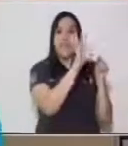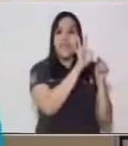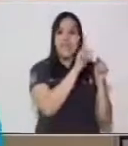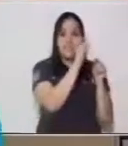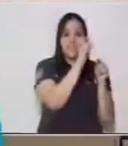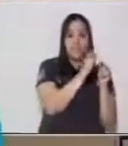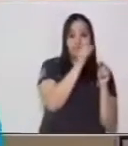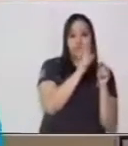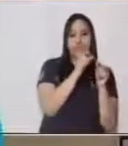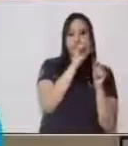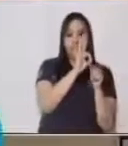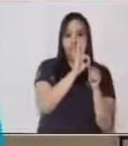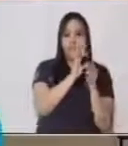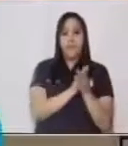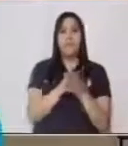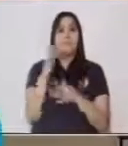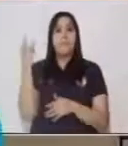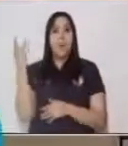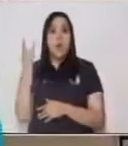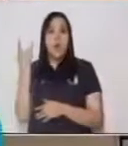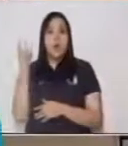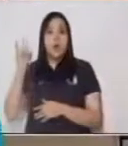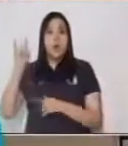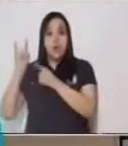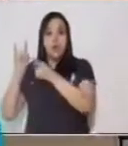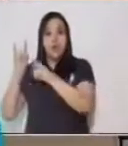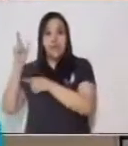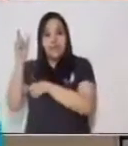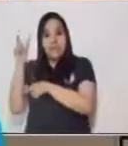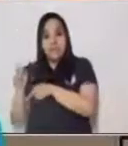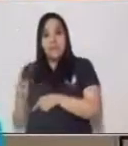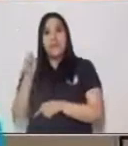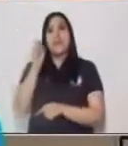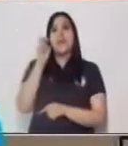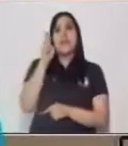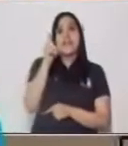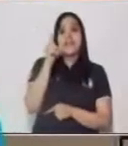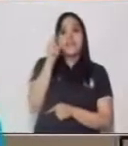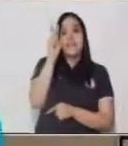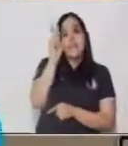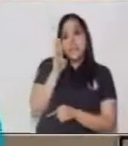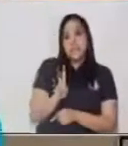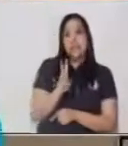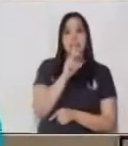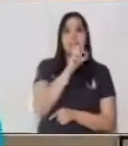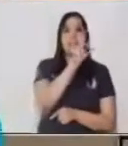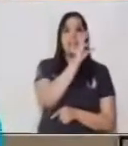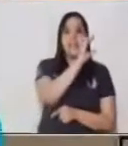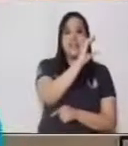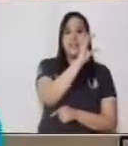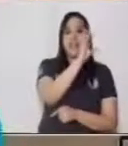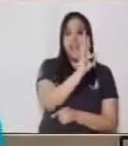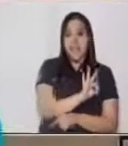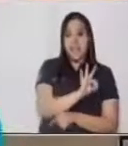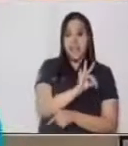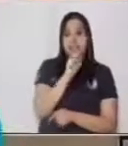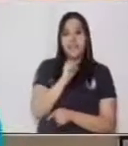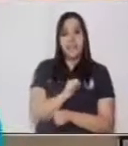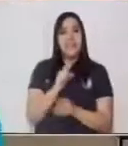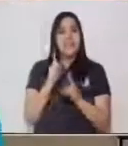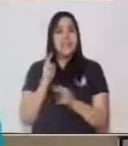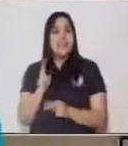La unidad estaba en la primera, la decena en la segunda y la centena en la tercera, siempre empezando de derecha a izquierda.